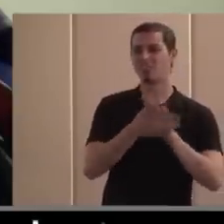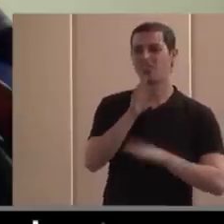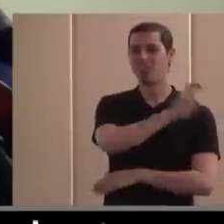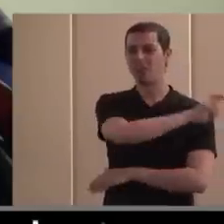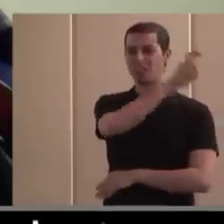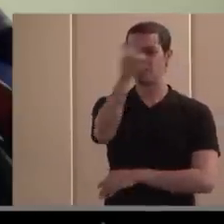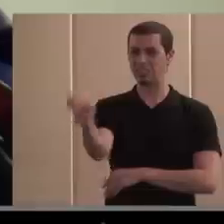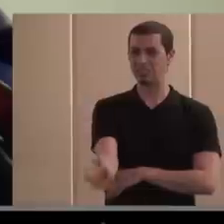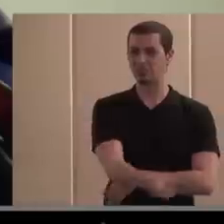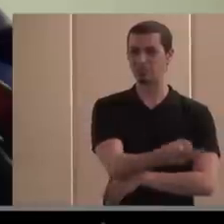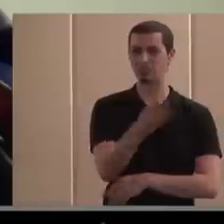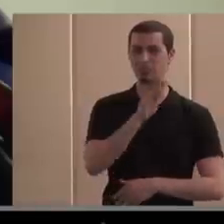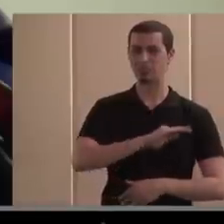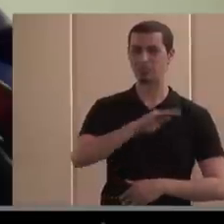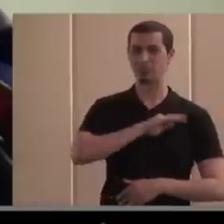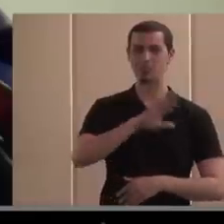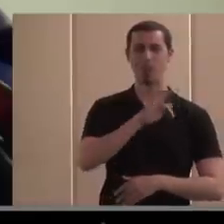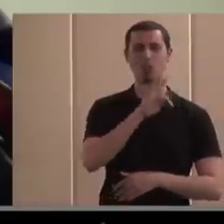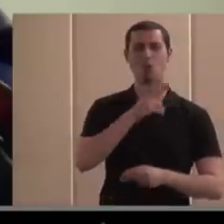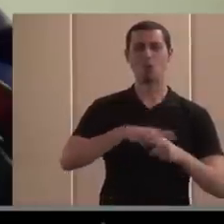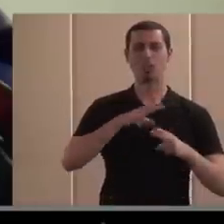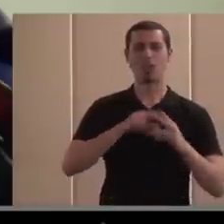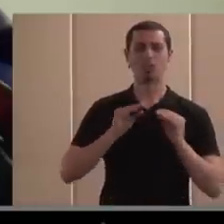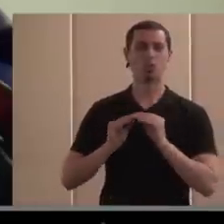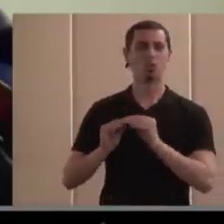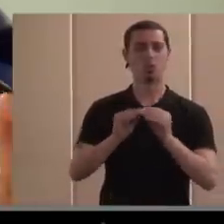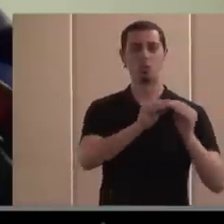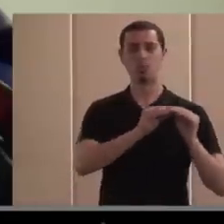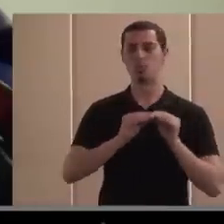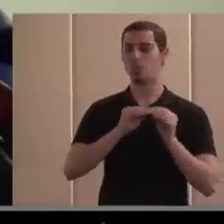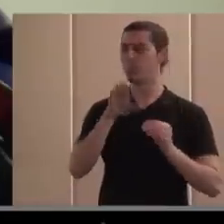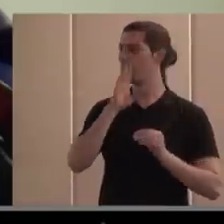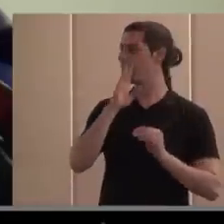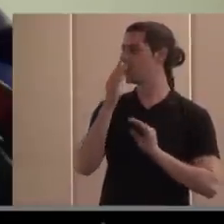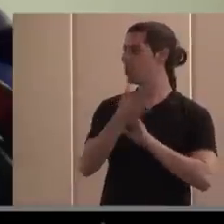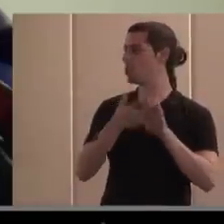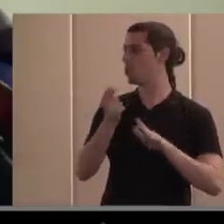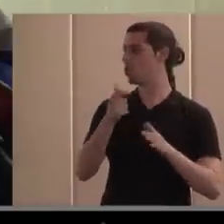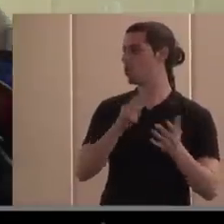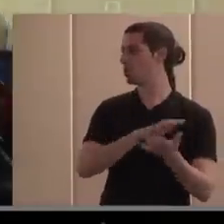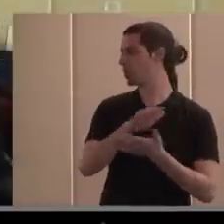complicado llevar políticas comunes pregunto es una pregunta que la verdad es que se me hace complicada